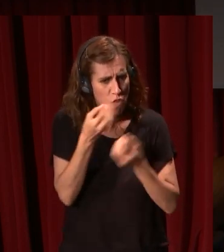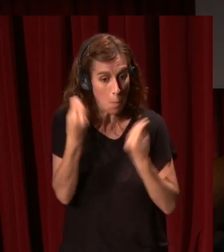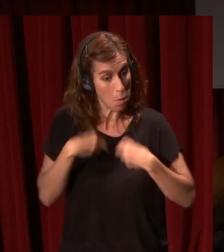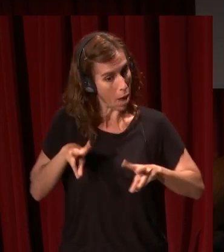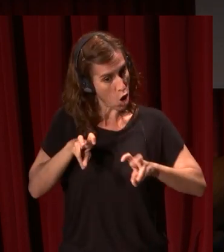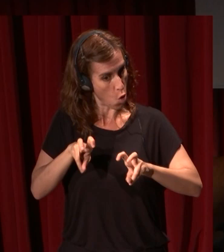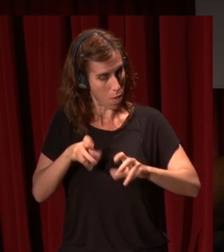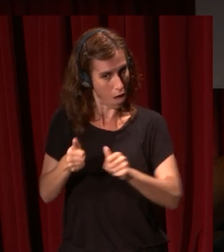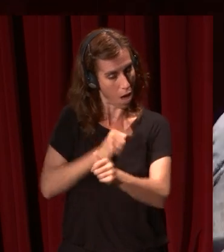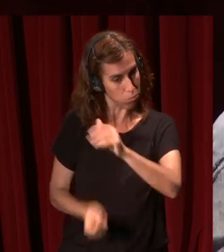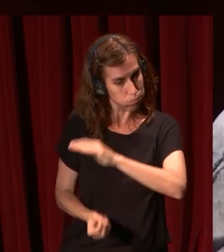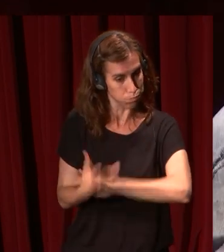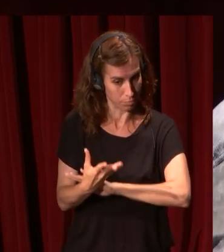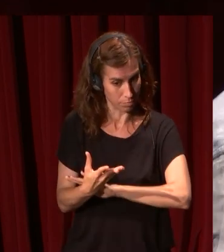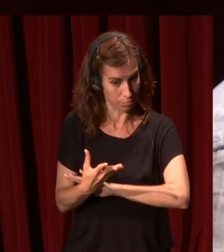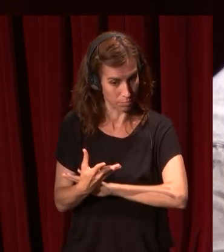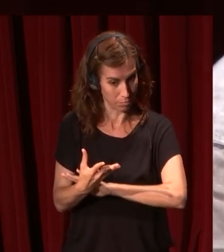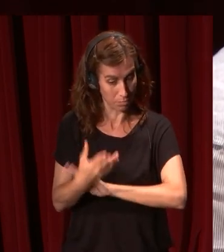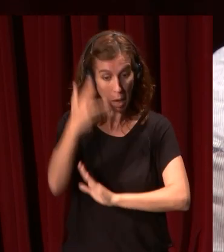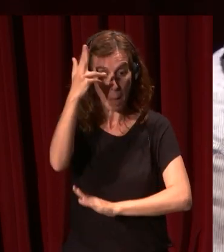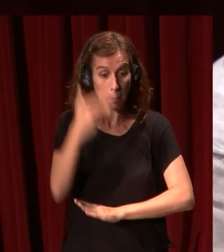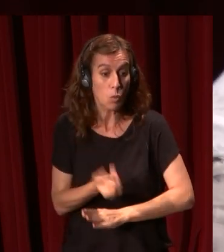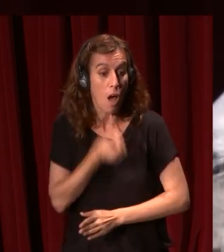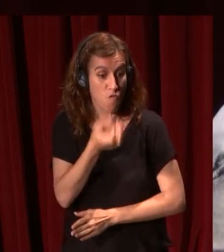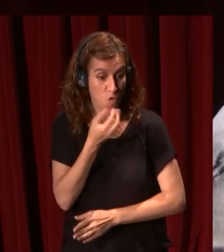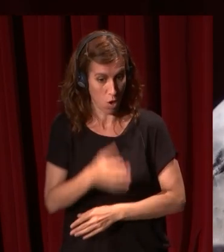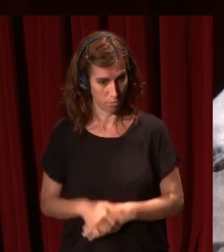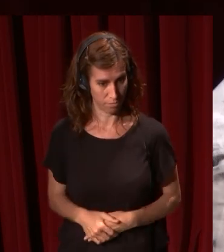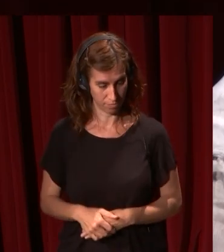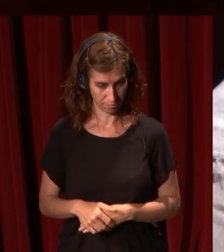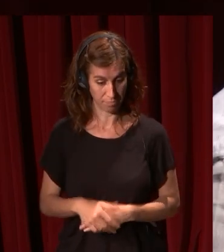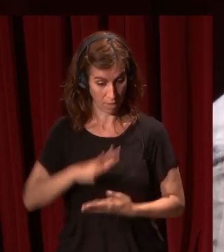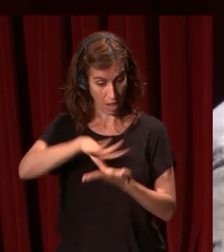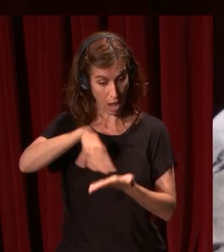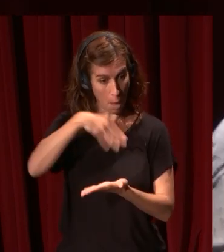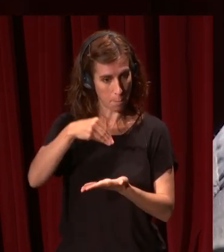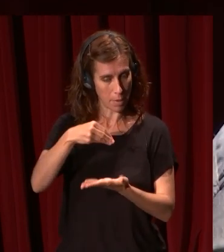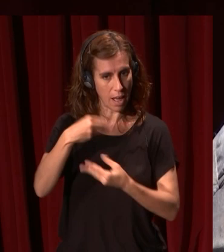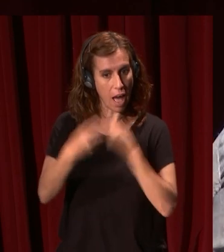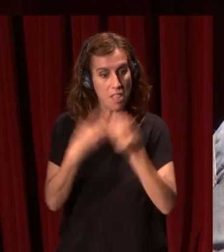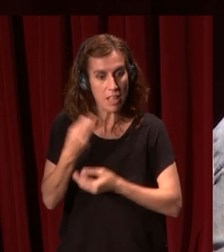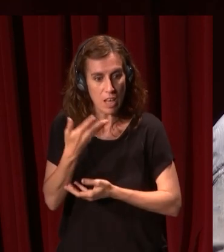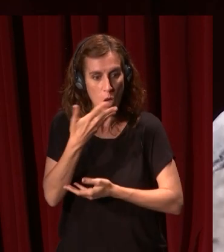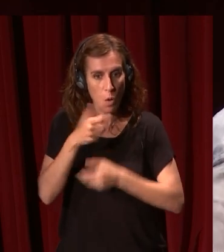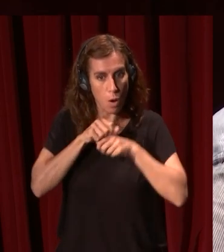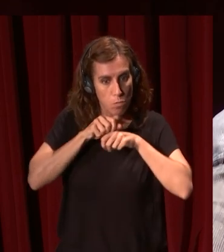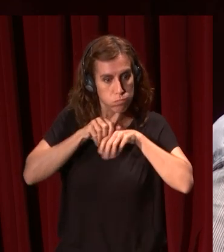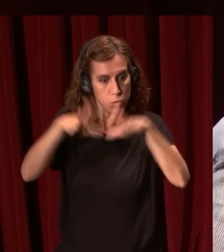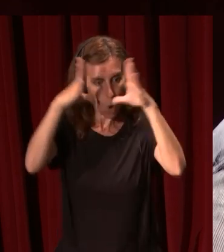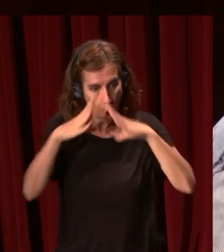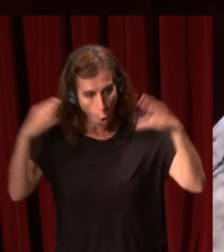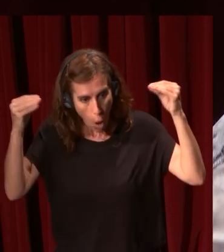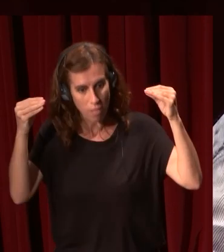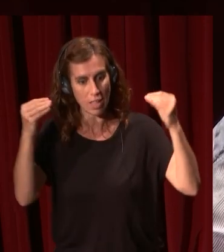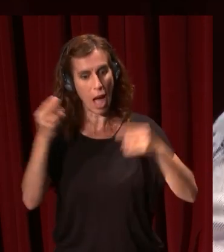novedad que ha surgido en este caso concreto en la pintura de flores en Amberes y hace que se conozca en Holanda, en Alemania y también en